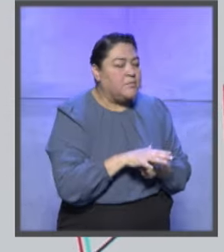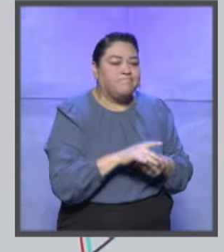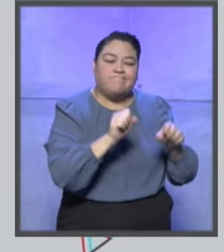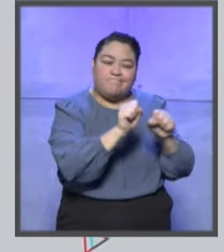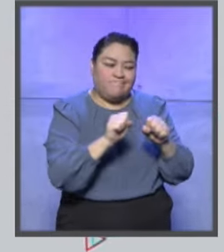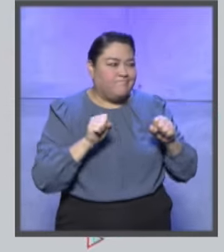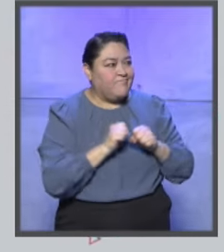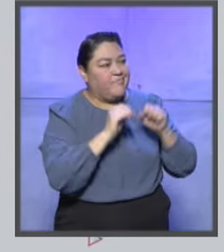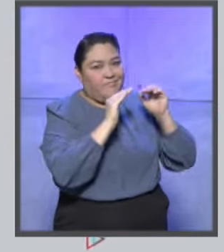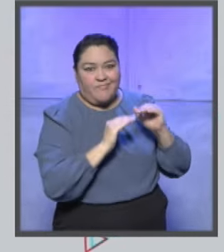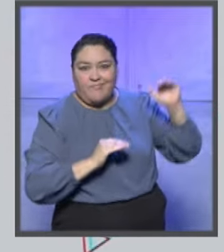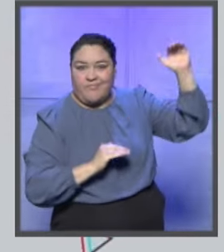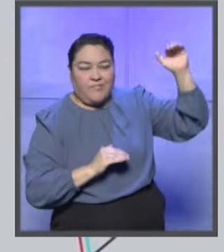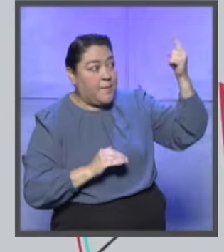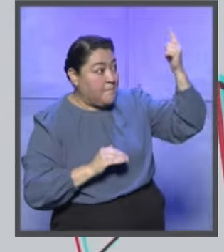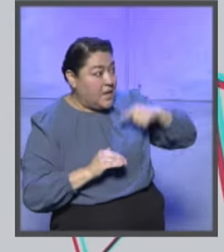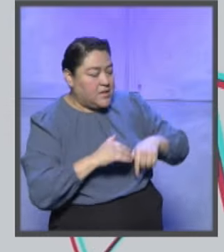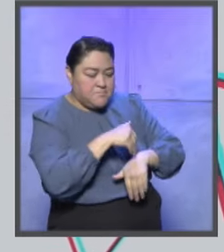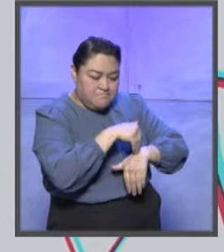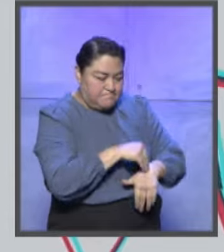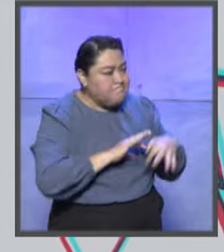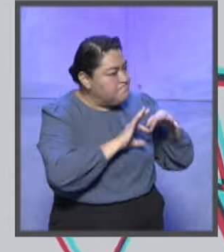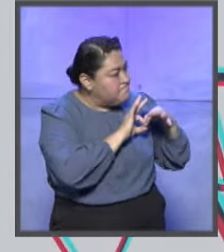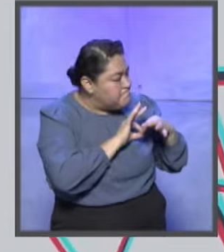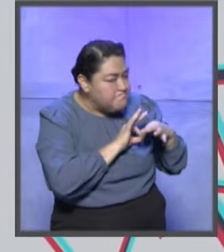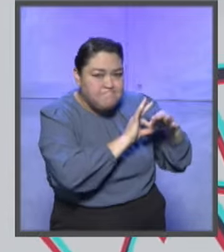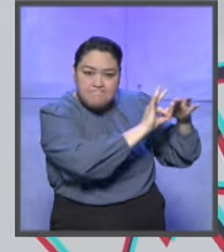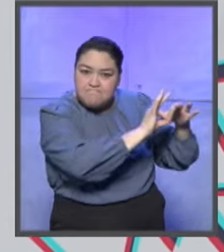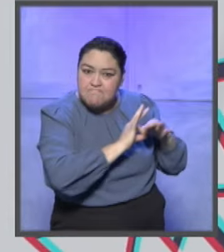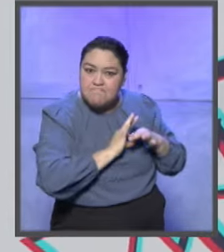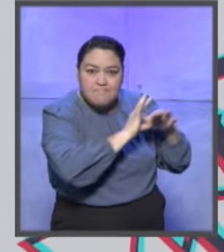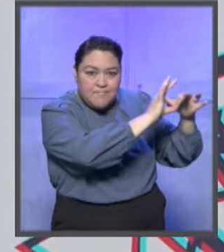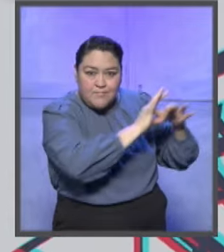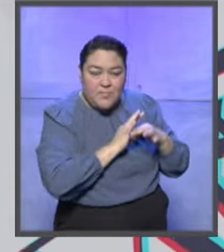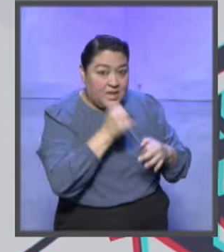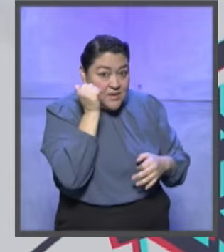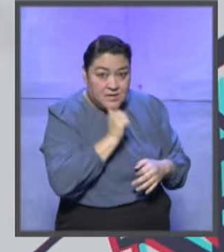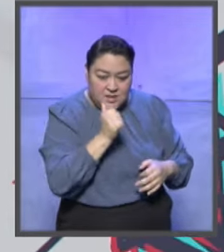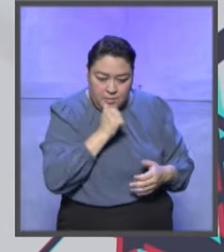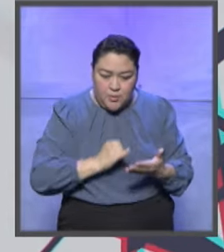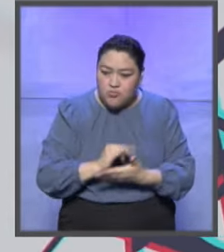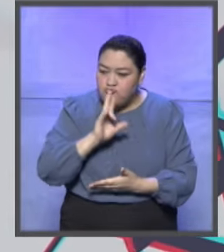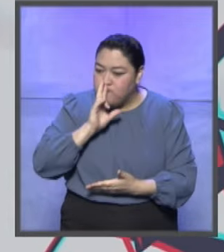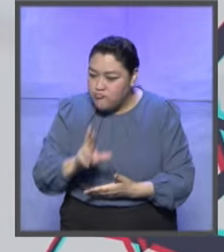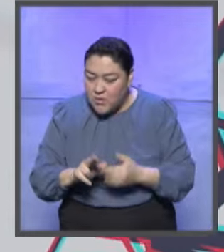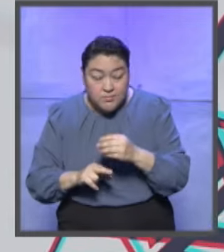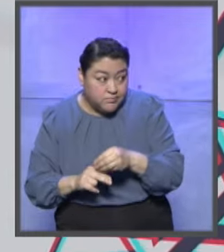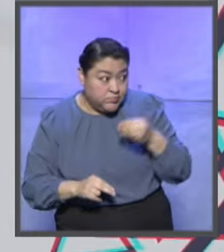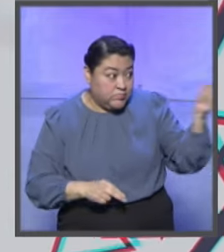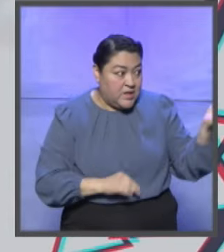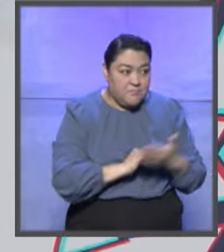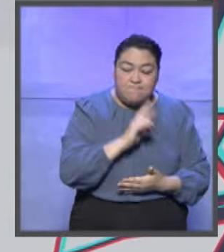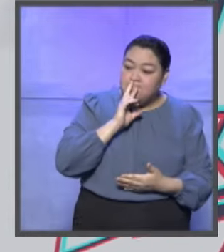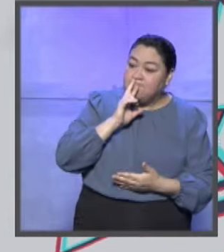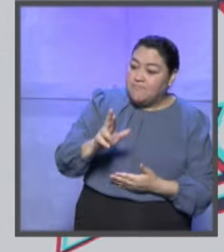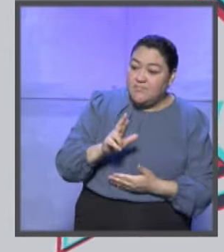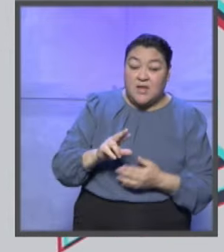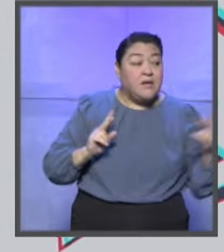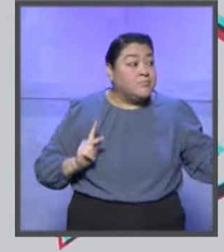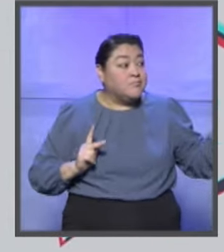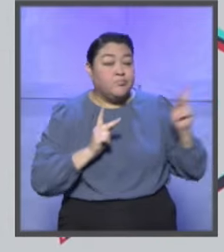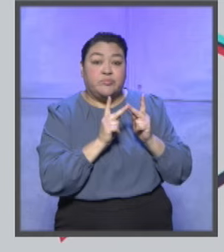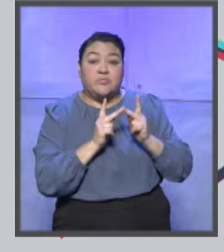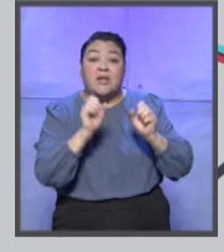la mano de la sala superior, siguiendo sus criterios, encontrando un nivel de confirmación muy alto para que la ciudadanía confíe